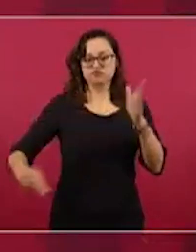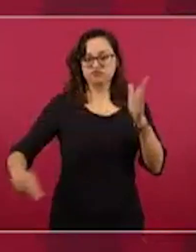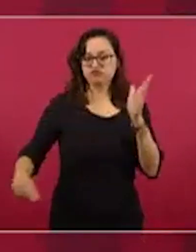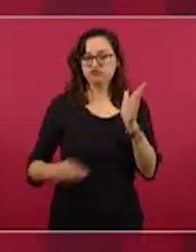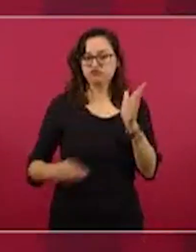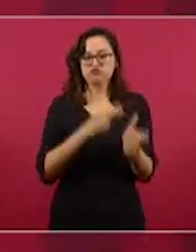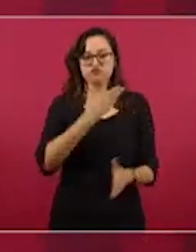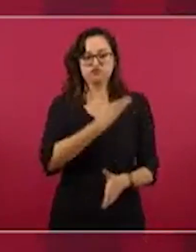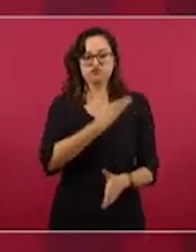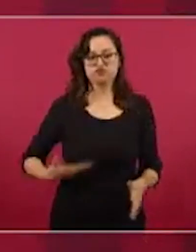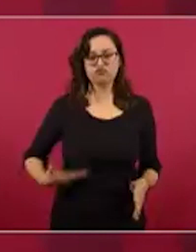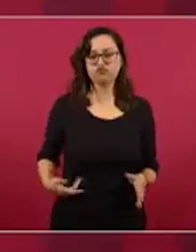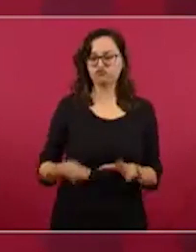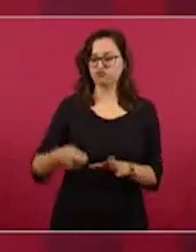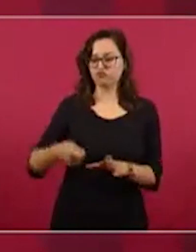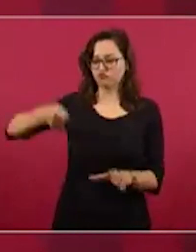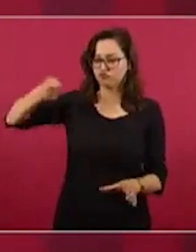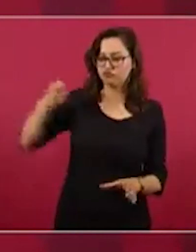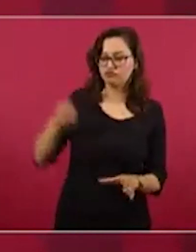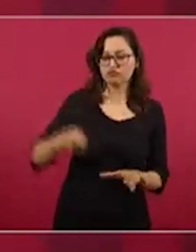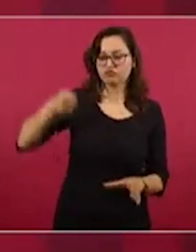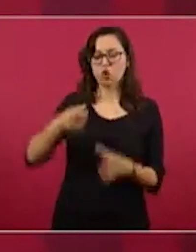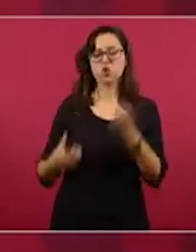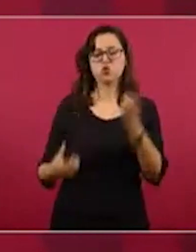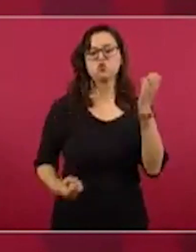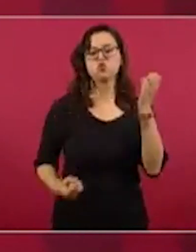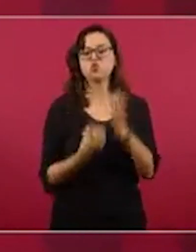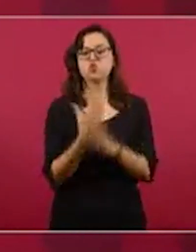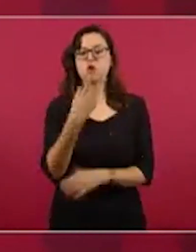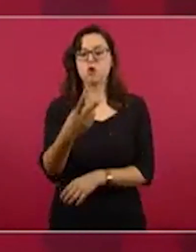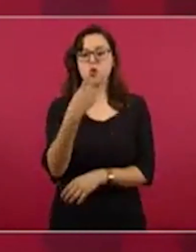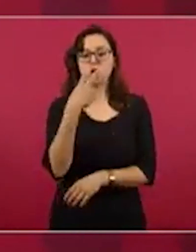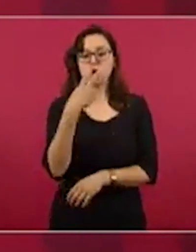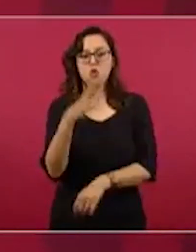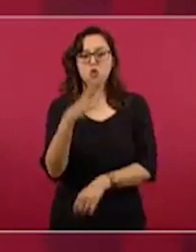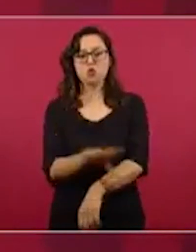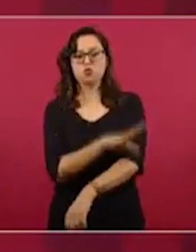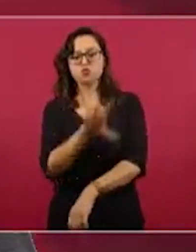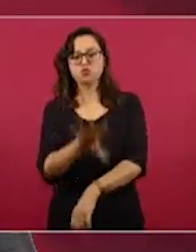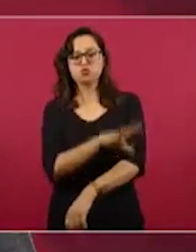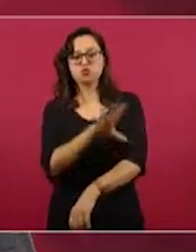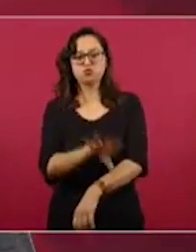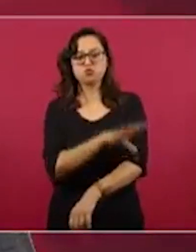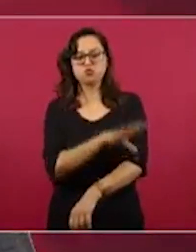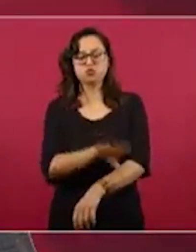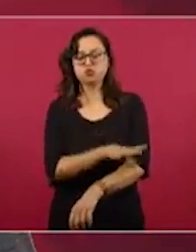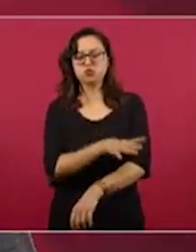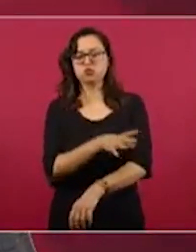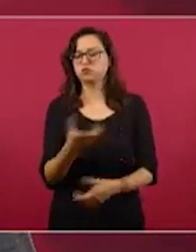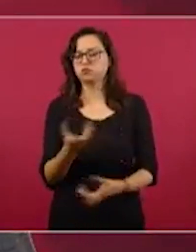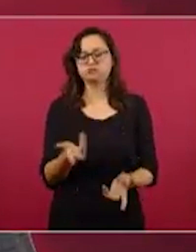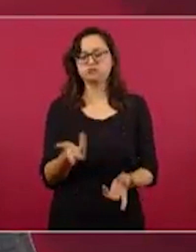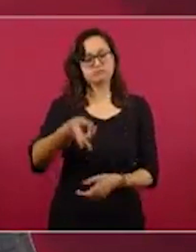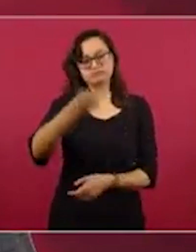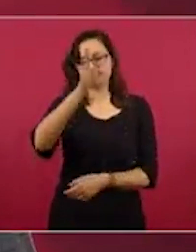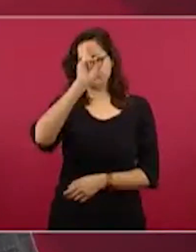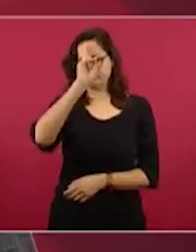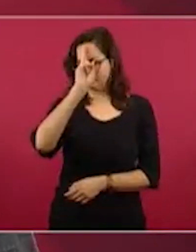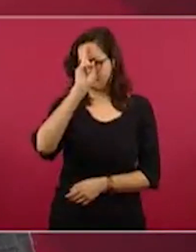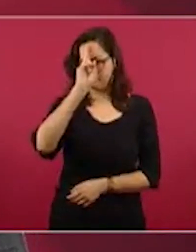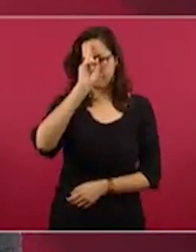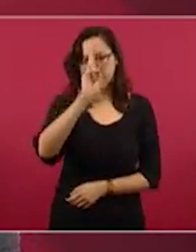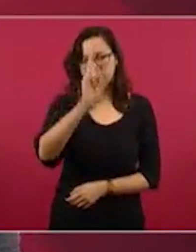comercialización de los sistemas electrónicos de administración de nicotina, cigarrillos electrónicos